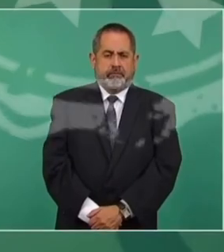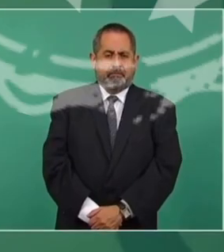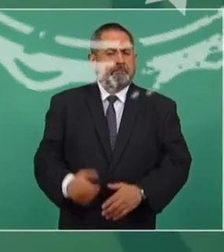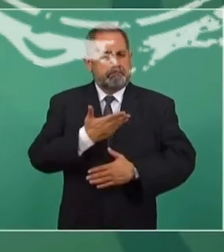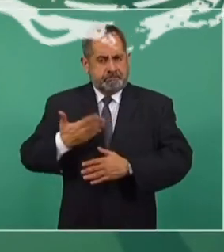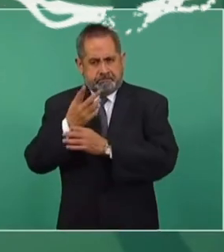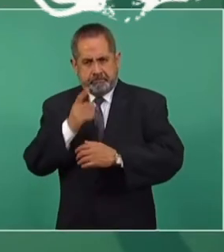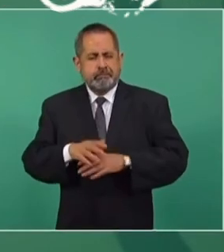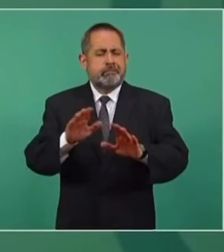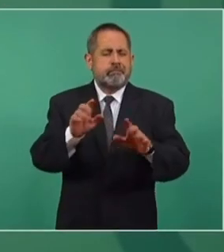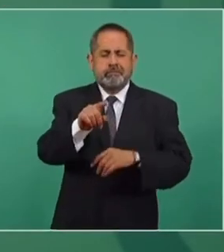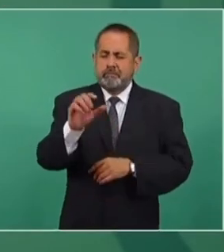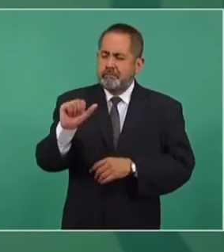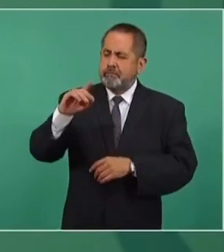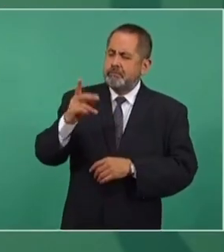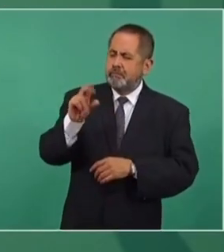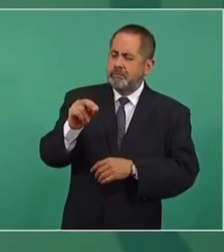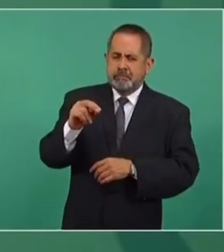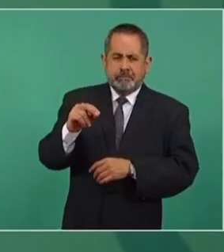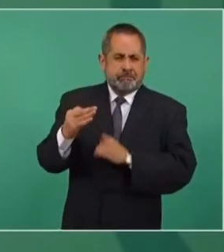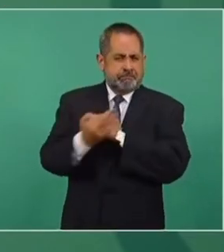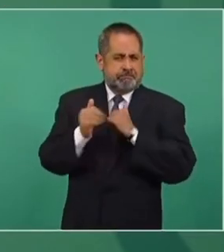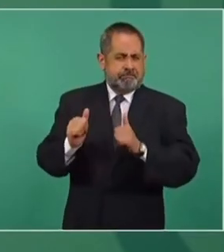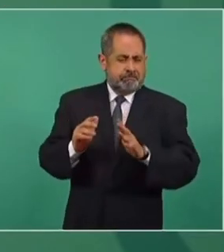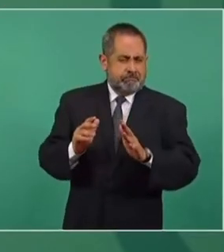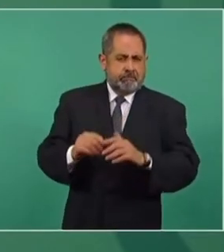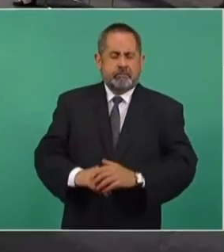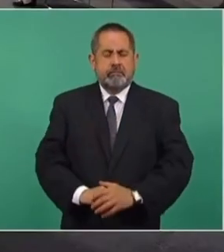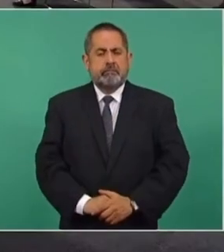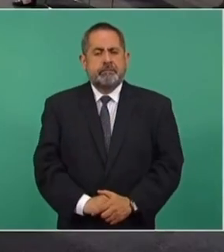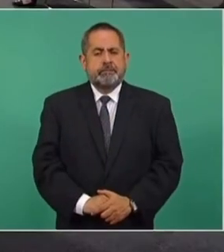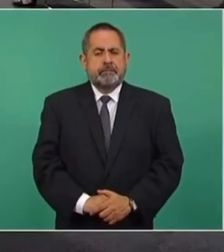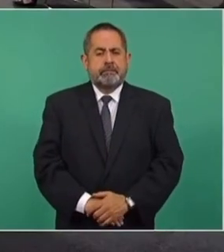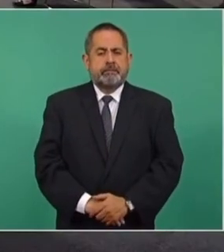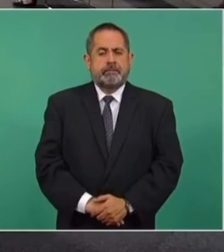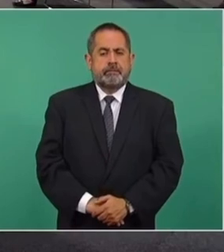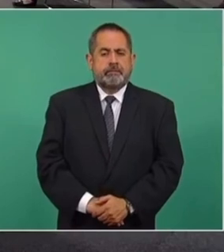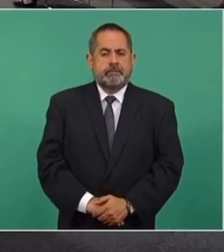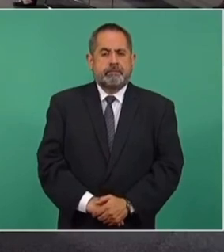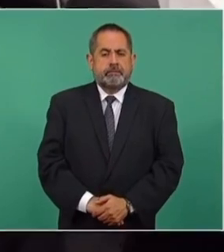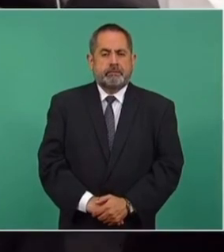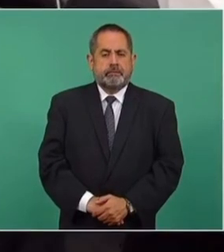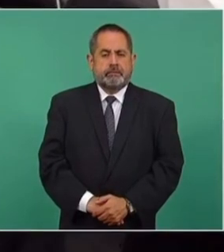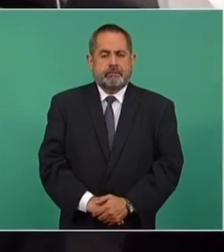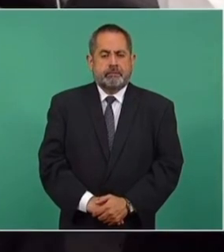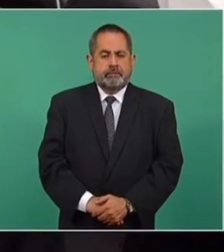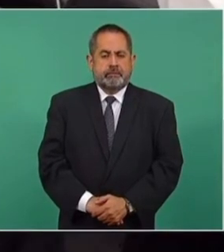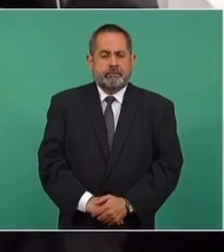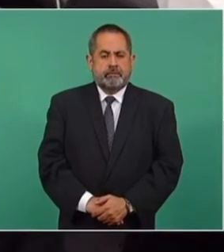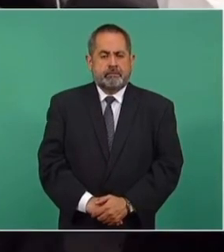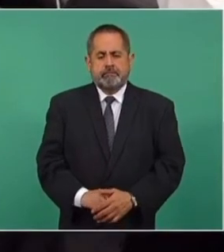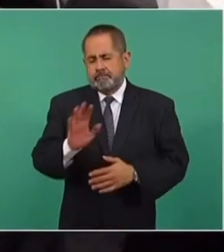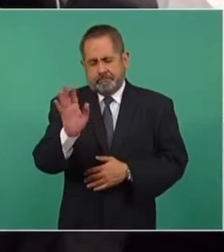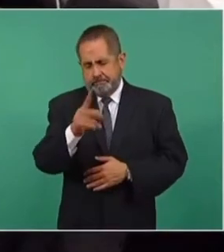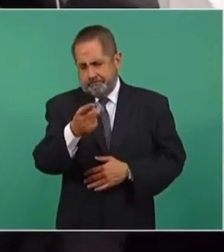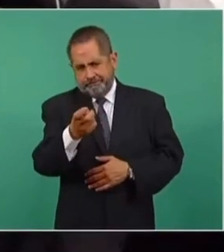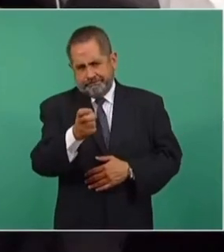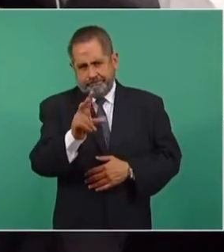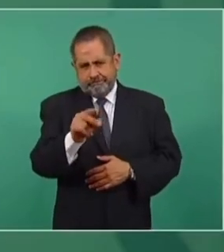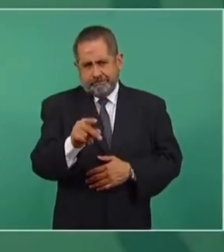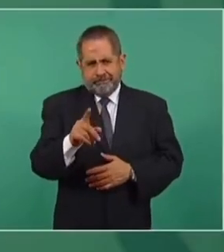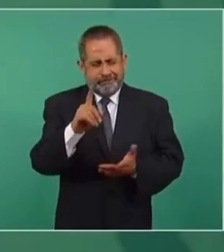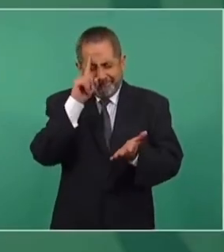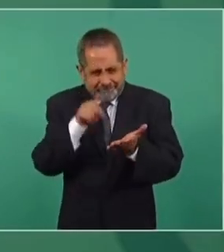Cuando se trata de amparos... ¿Puedo hacer una decisión de un juez que dijo que eso podría vacunar a los menores de... Sí, pero eso es...